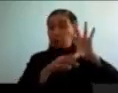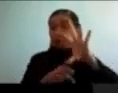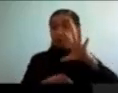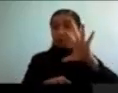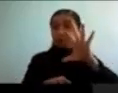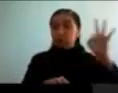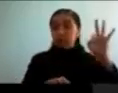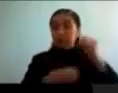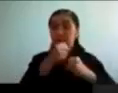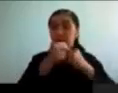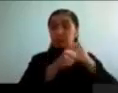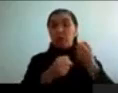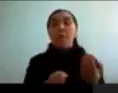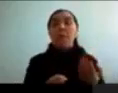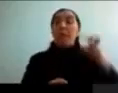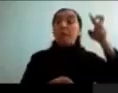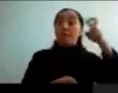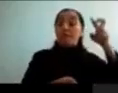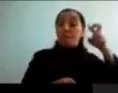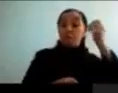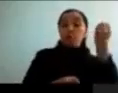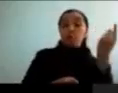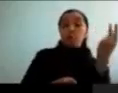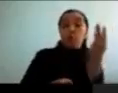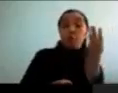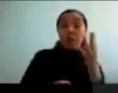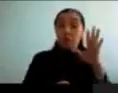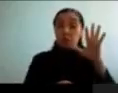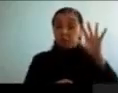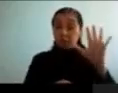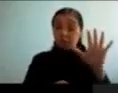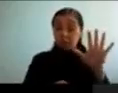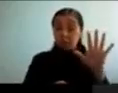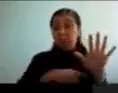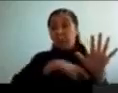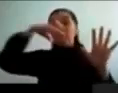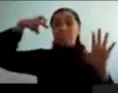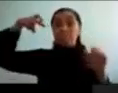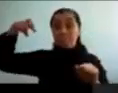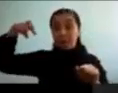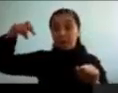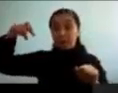P es un número primo, ya es un entero, entonces P divide al número primo,